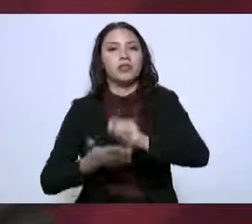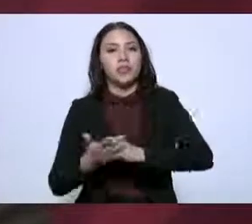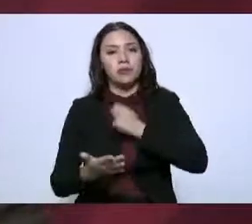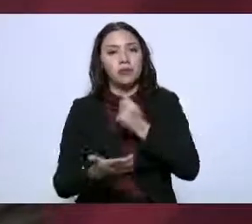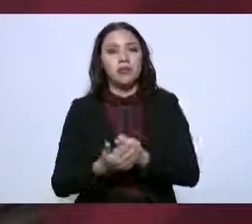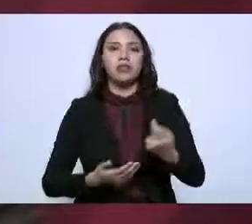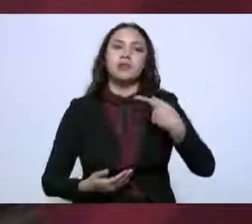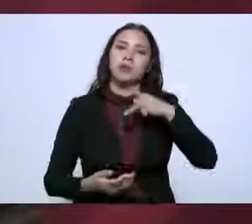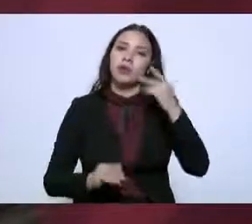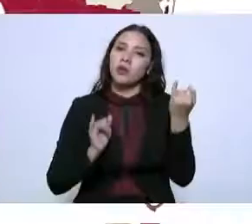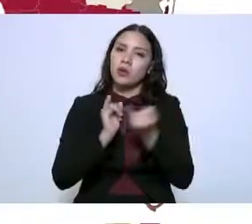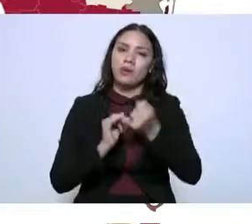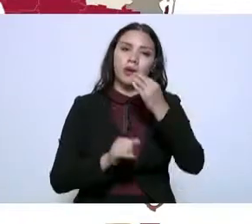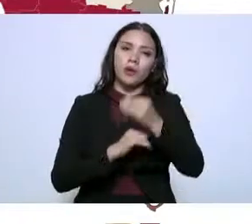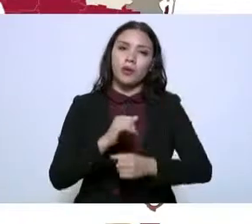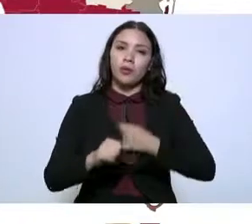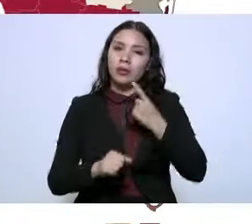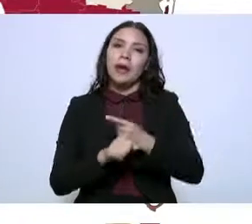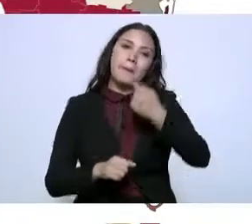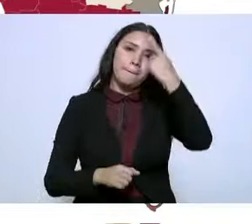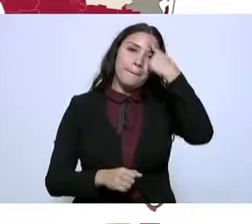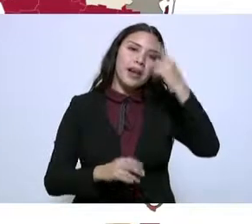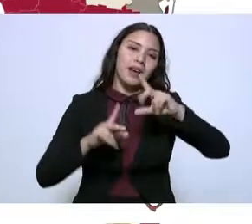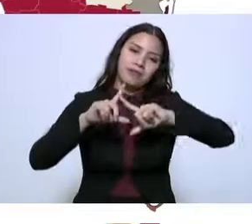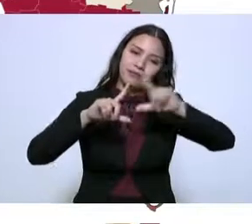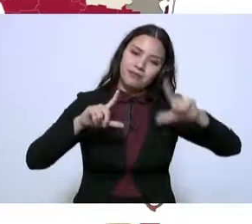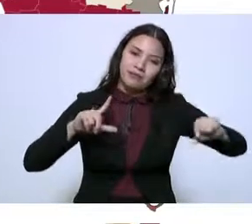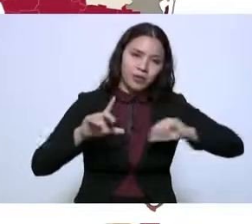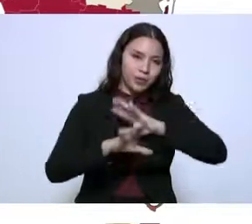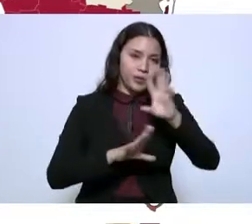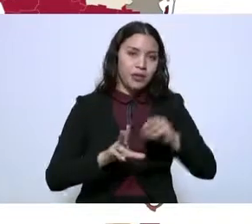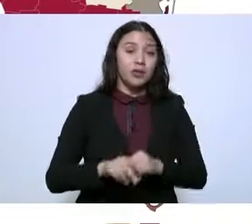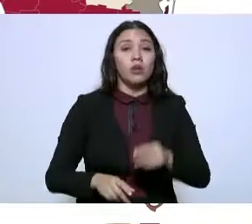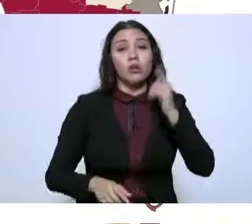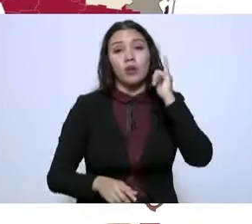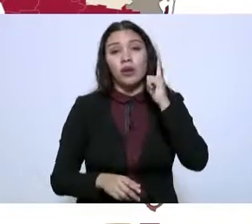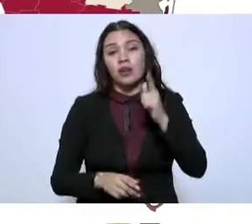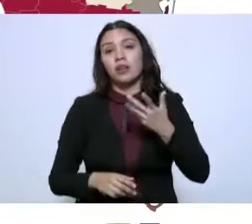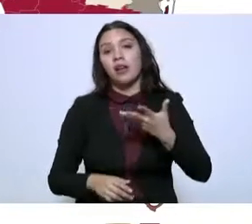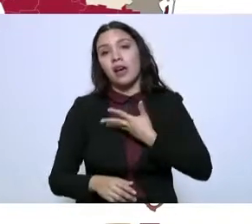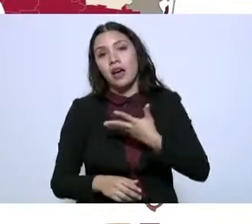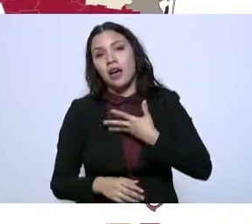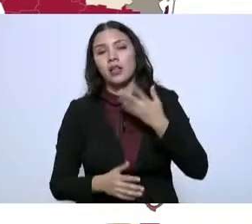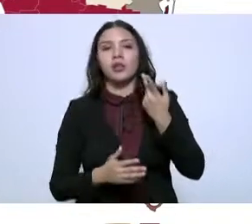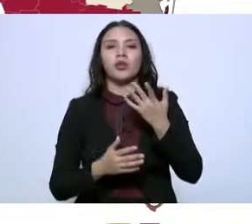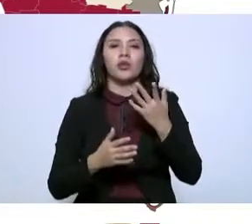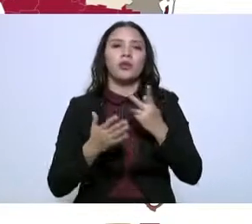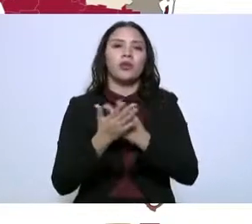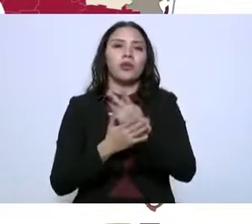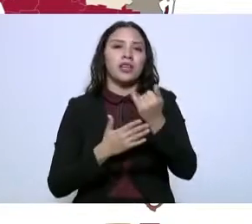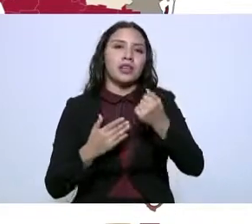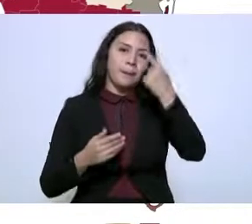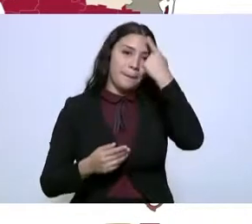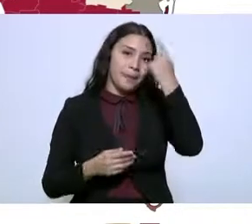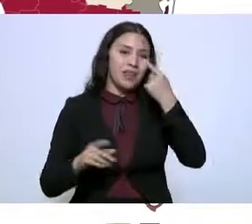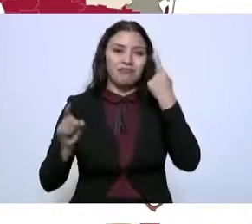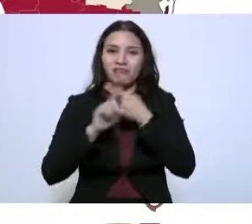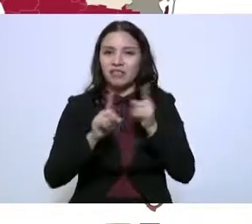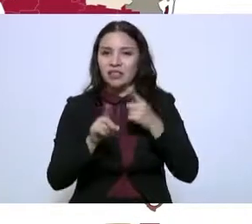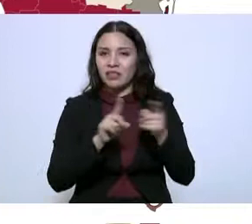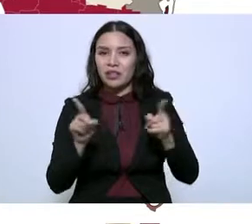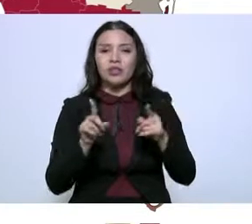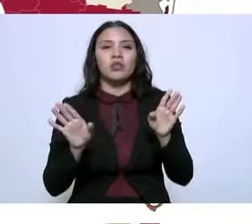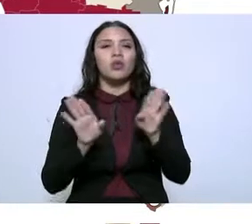consideramos también una gran aportación para México. Y hay proyectos de impacto regional por las diferentes